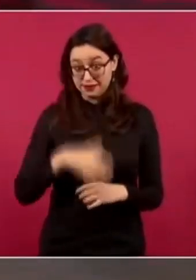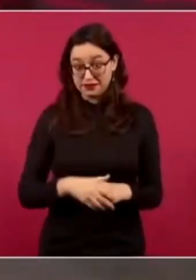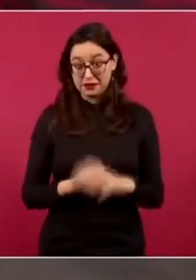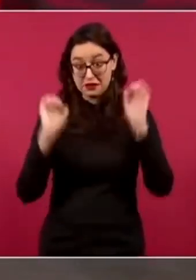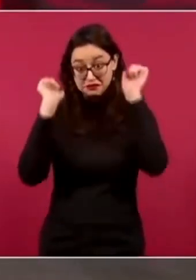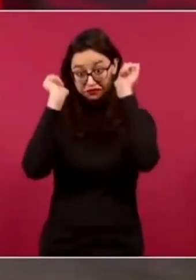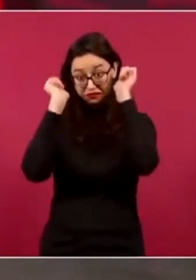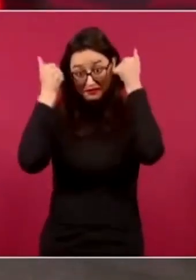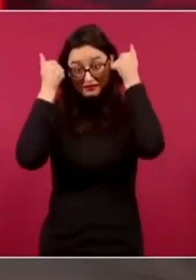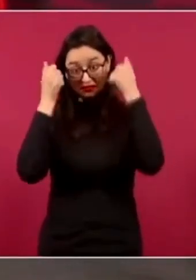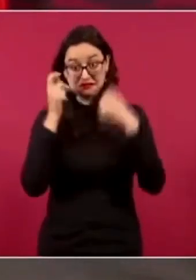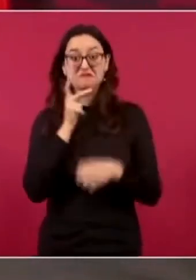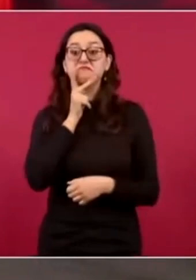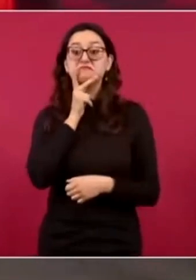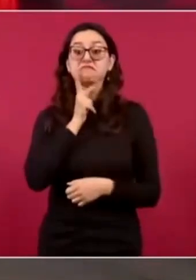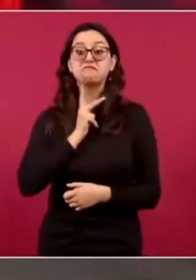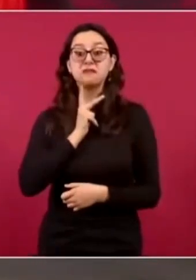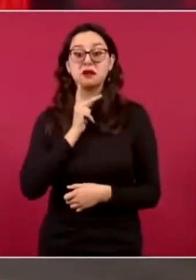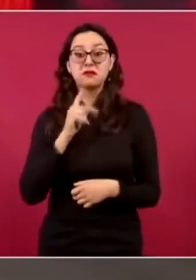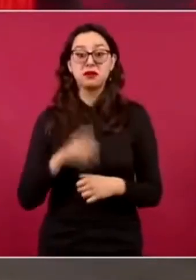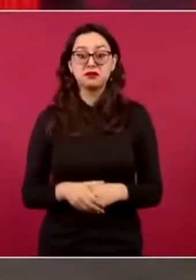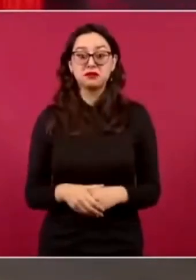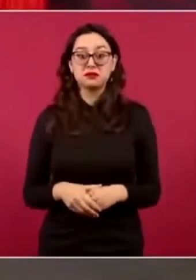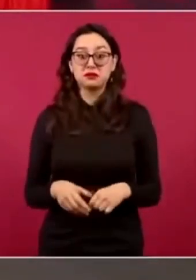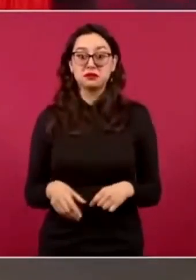que estaba zambito,